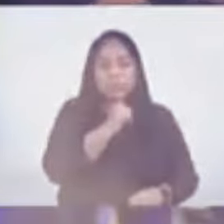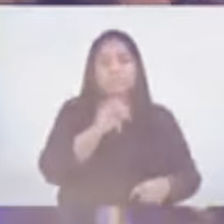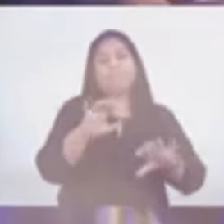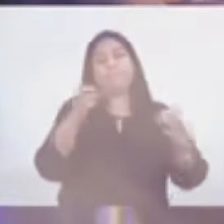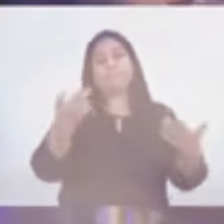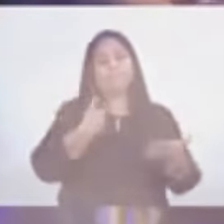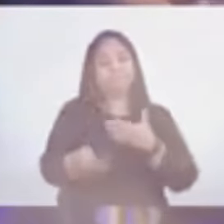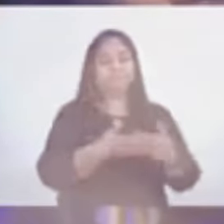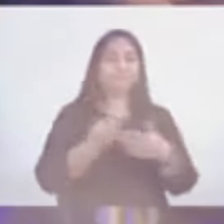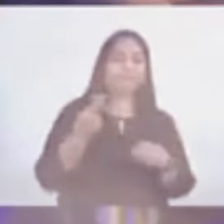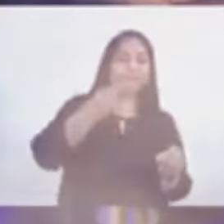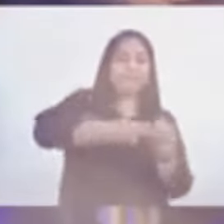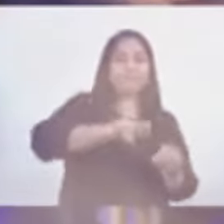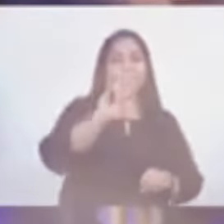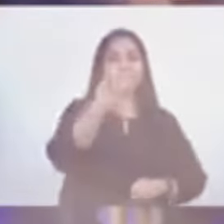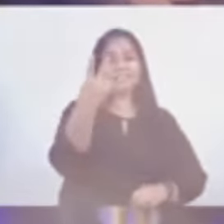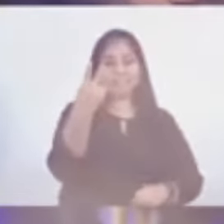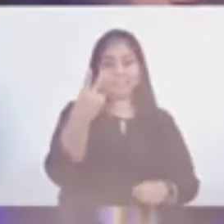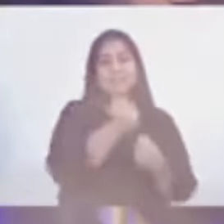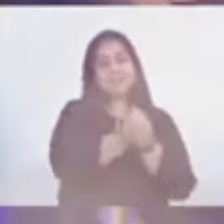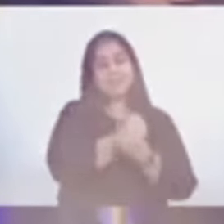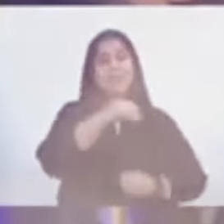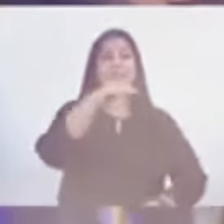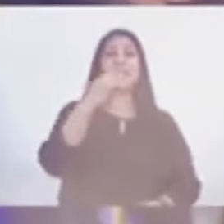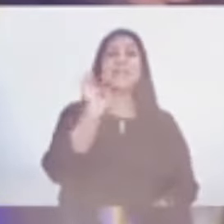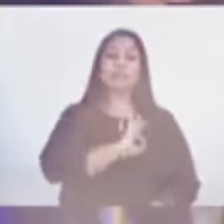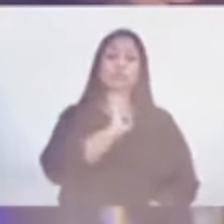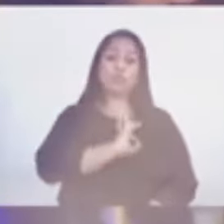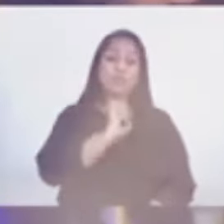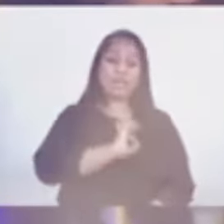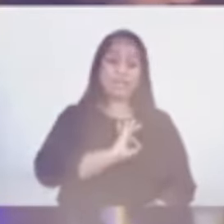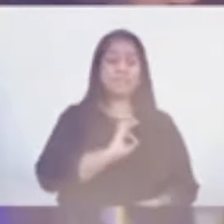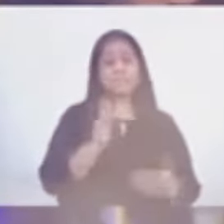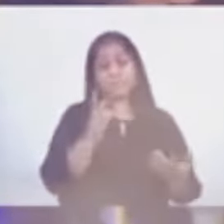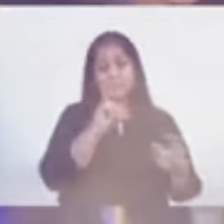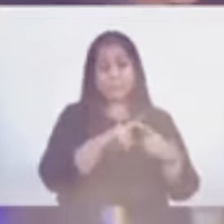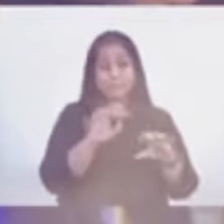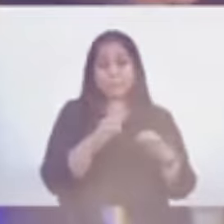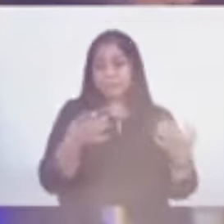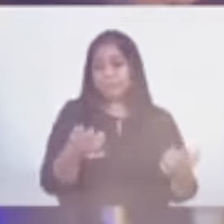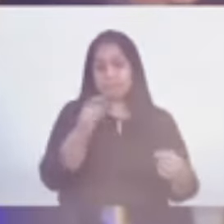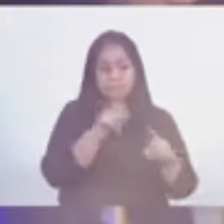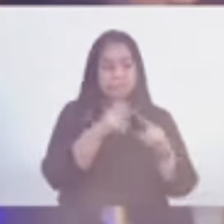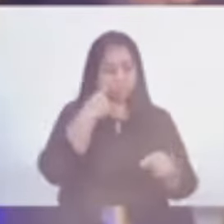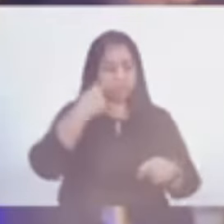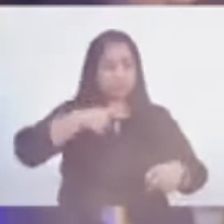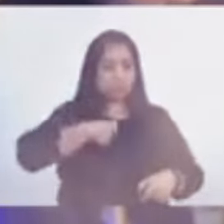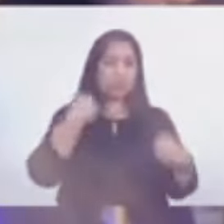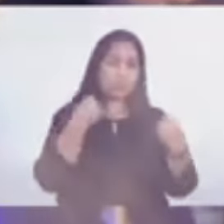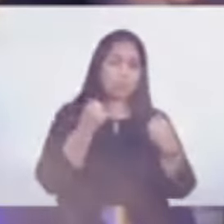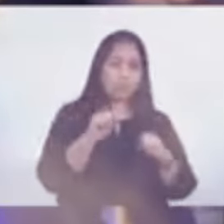inscribí en mi segundo amor, que era la sociología. Y ahí hice mi,